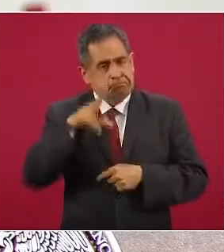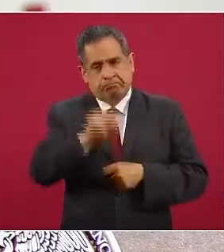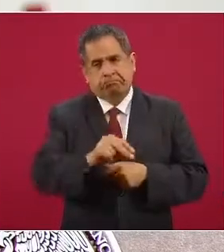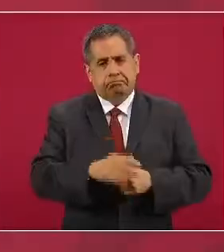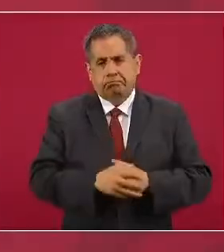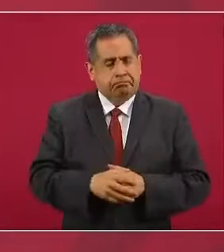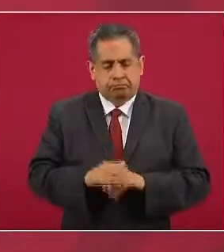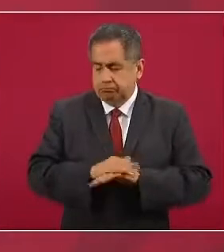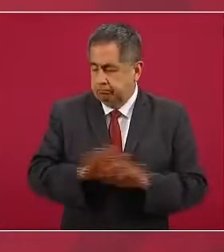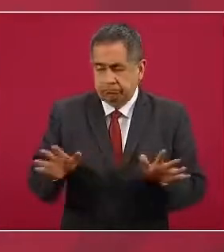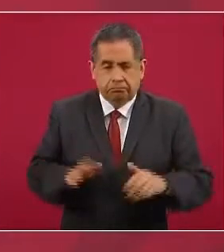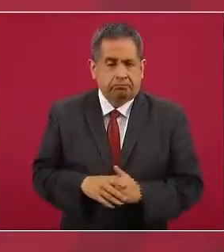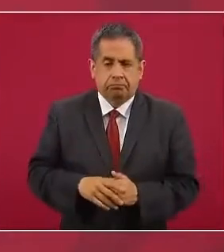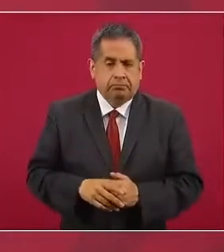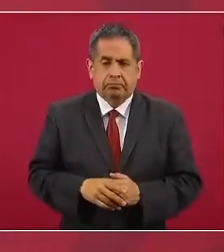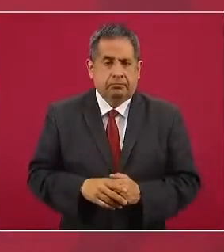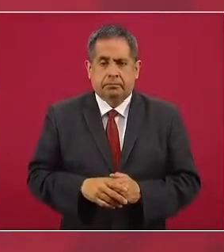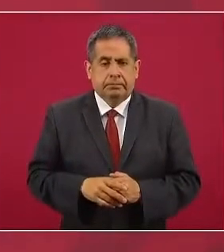Pero yo estoy seguro